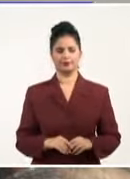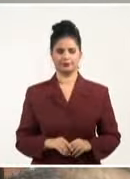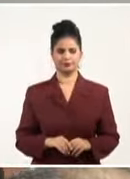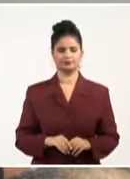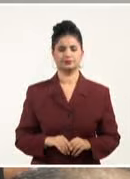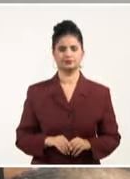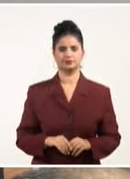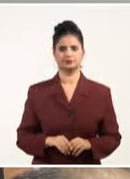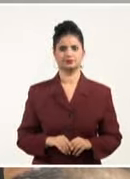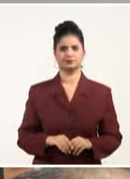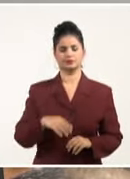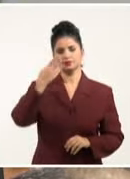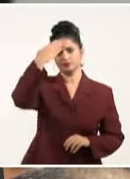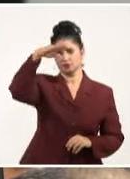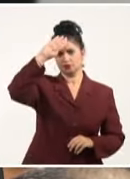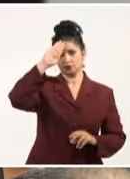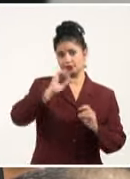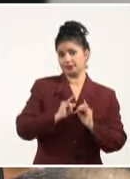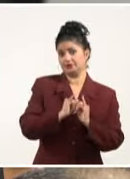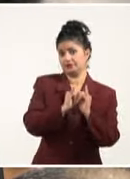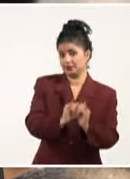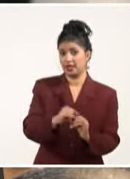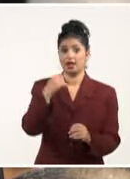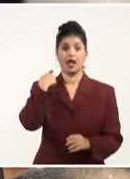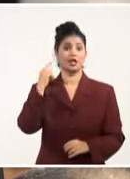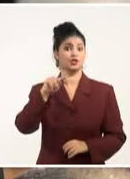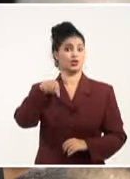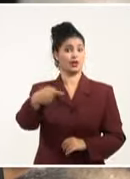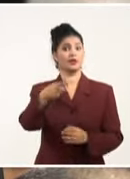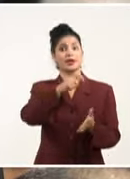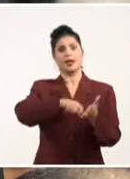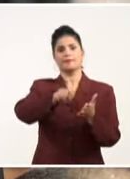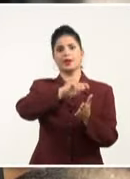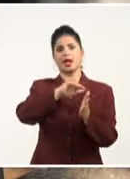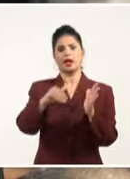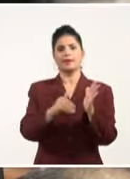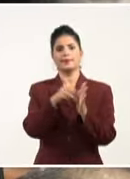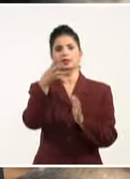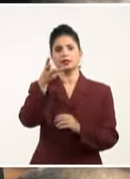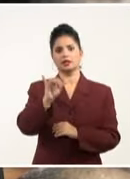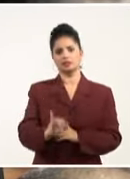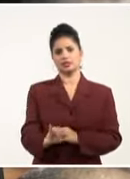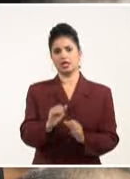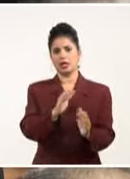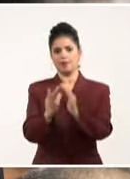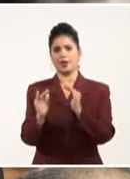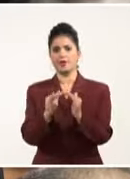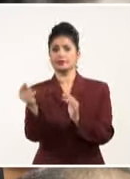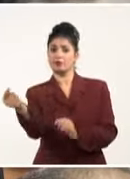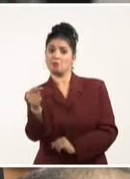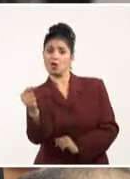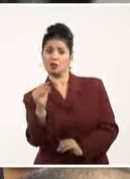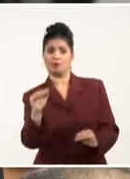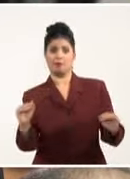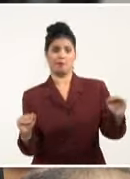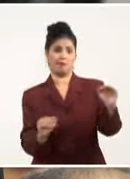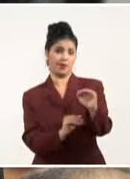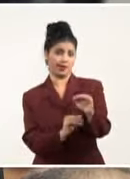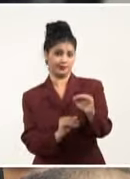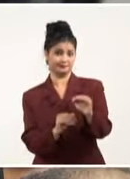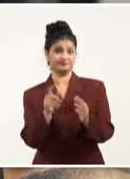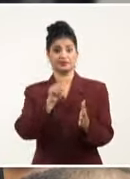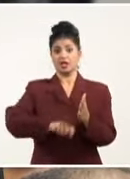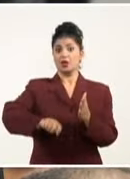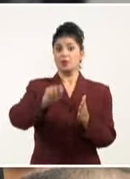decir que para el próximo año tenemos 1.036 viviendas menos en el plan. Va a ser un plan, digamos, bastante